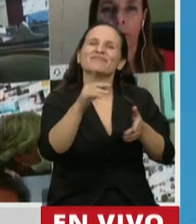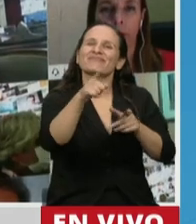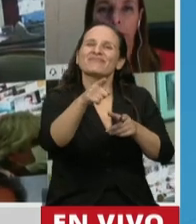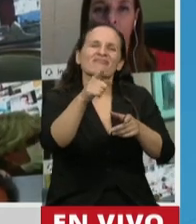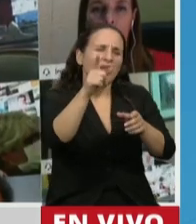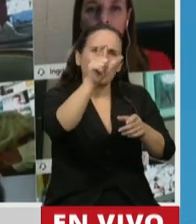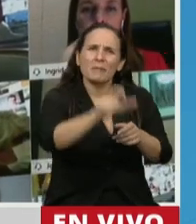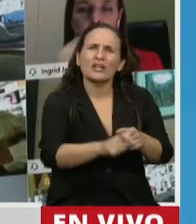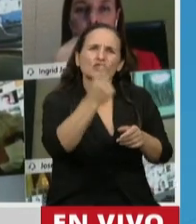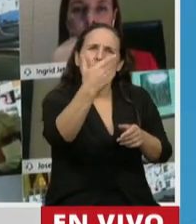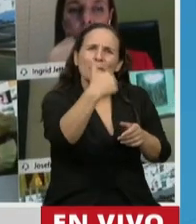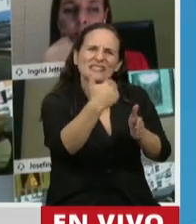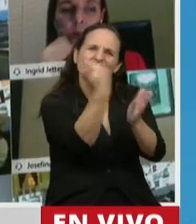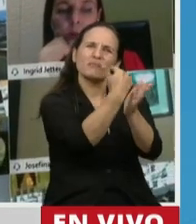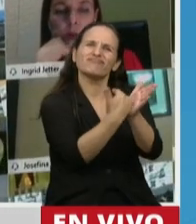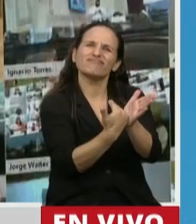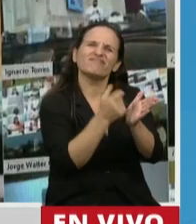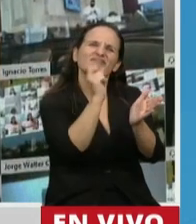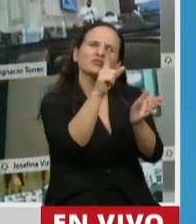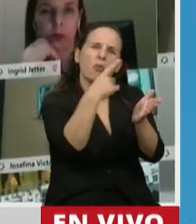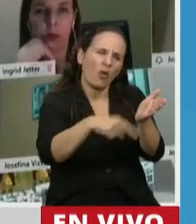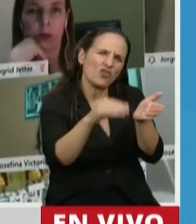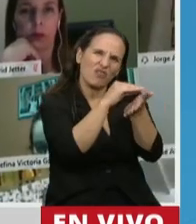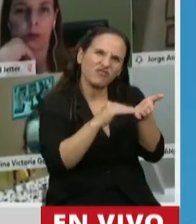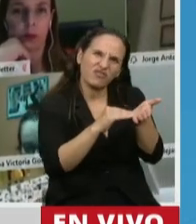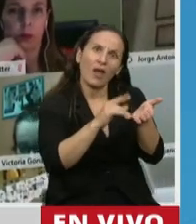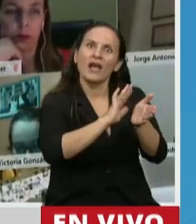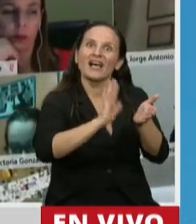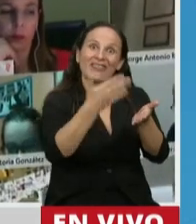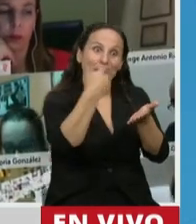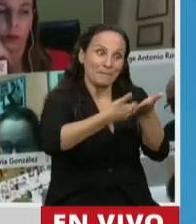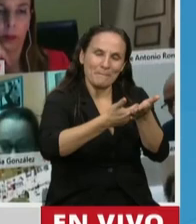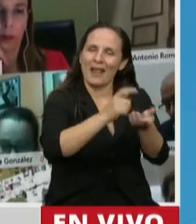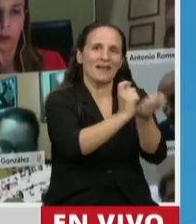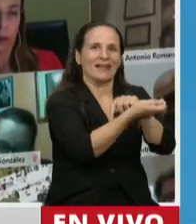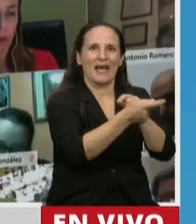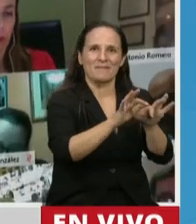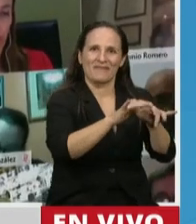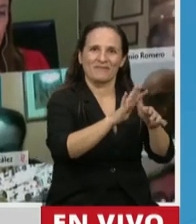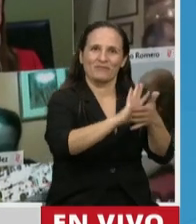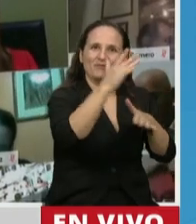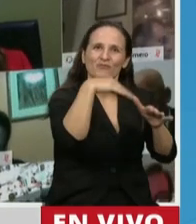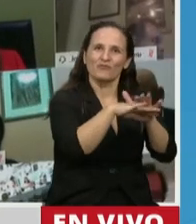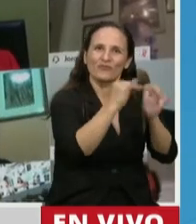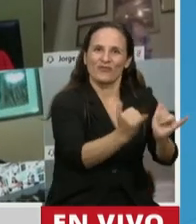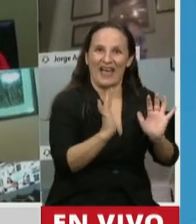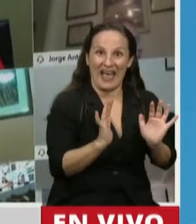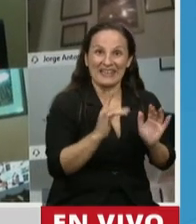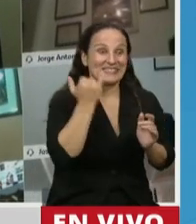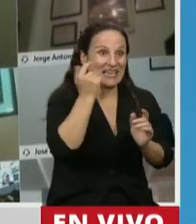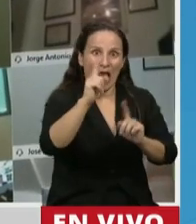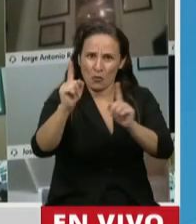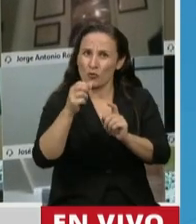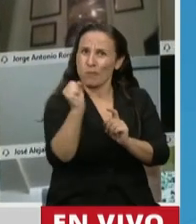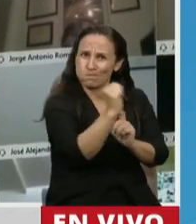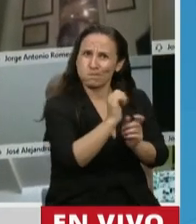o en otras provincias u obras sociales, que ya han avanzado con el tema de obras sociales, de recetas digitales, han dado un paso importante.